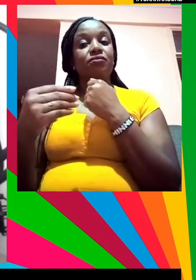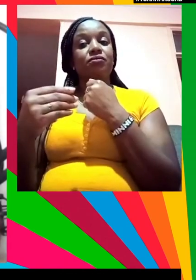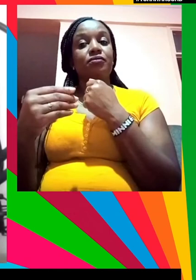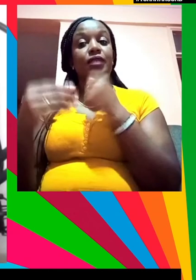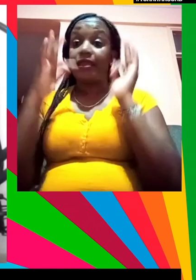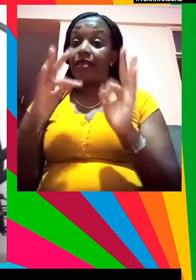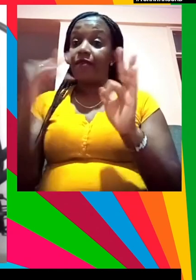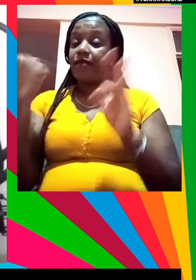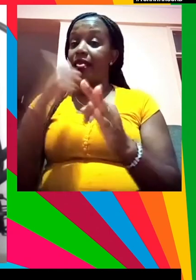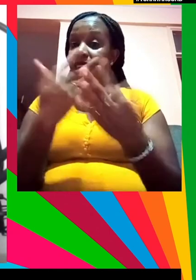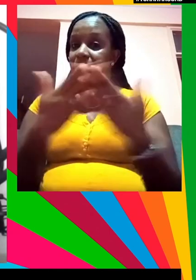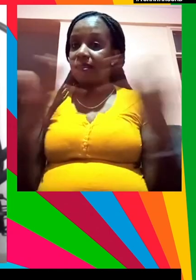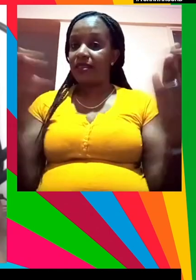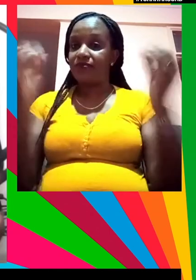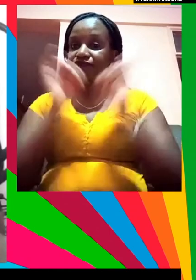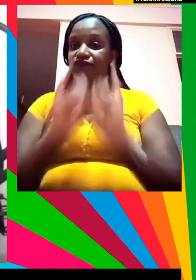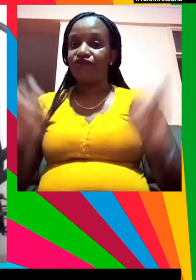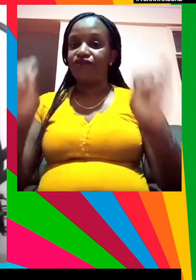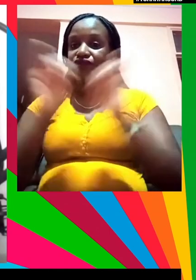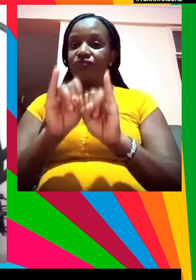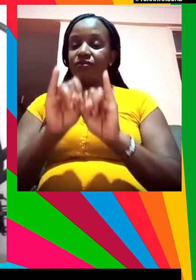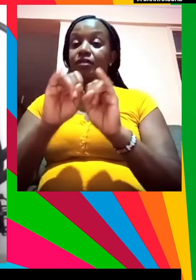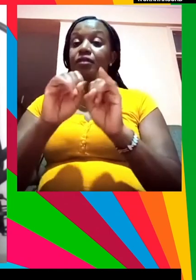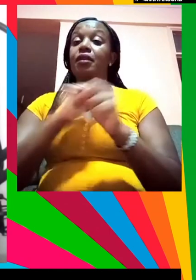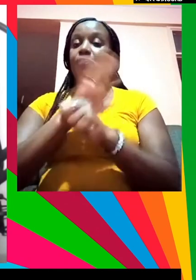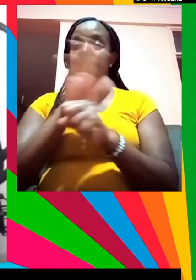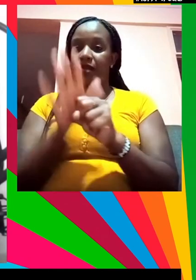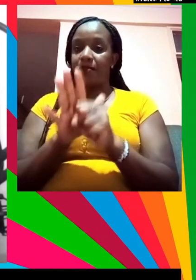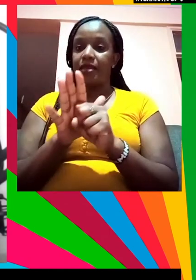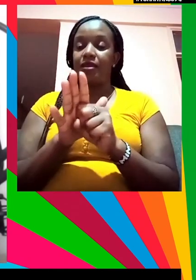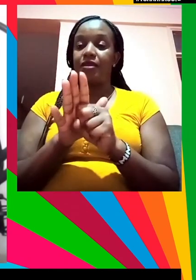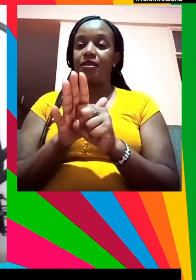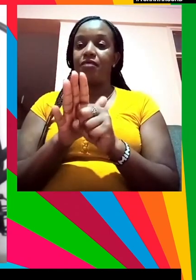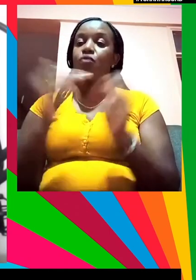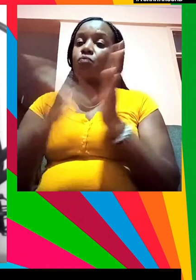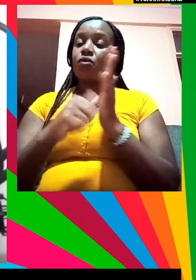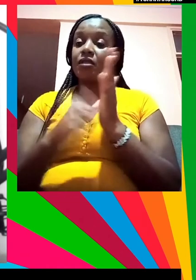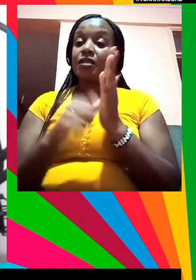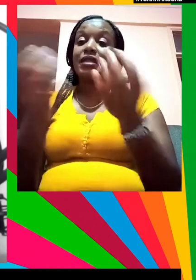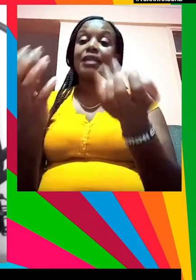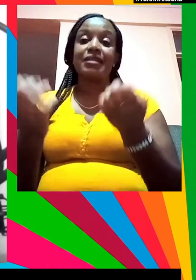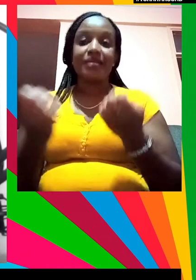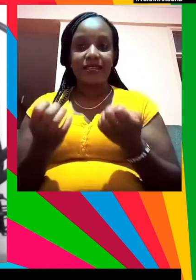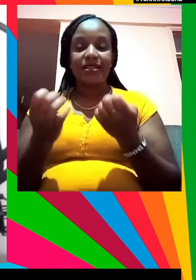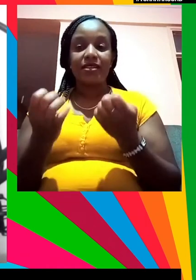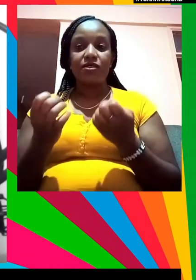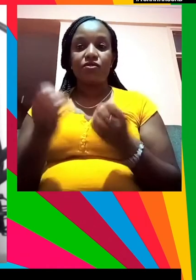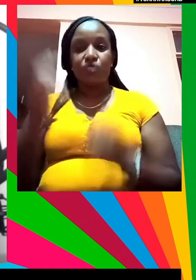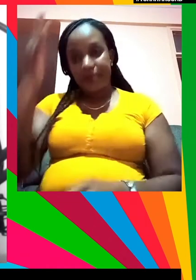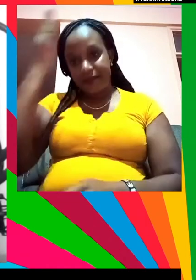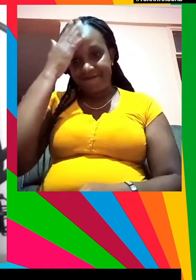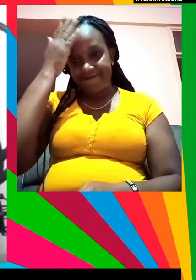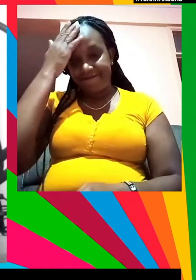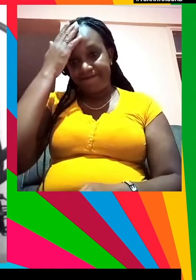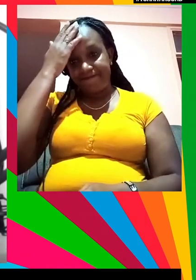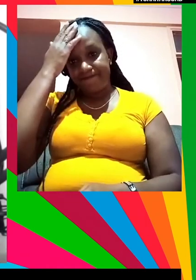humildes si todo es importante en una pandemia en el antropoceno hay algo que es importante que es bajar